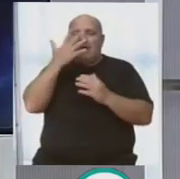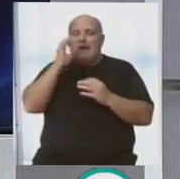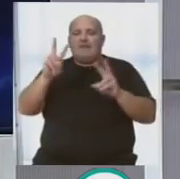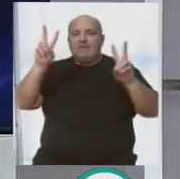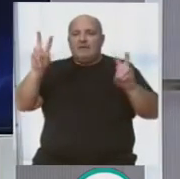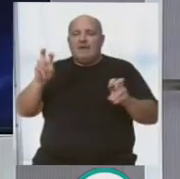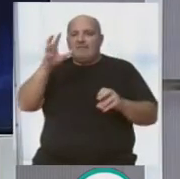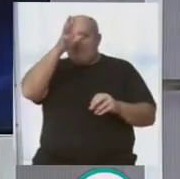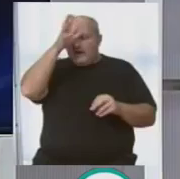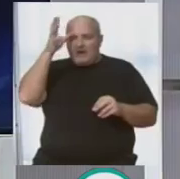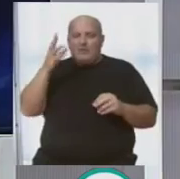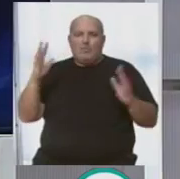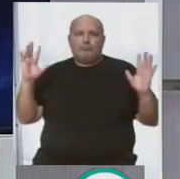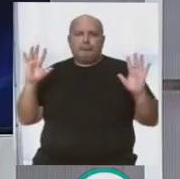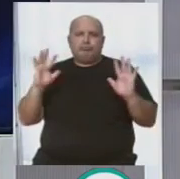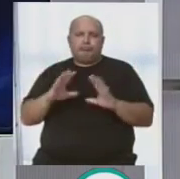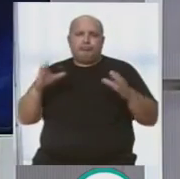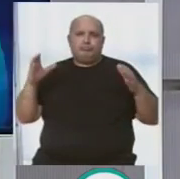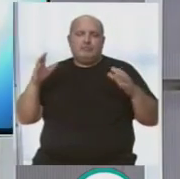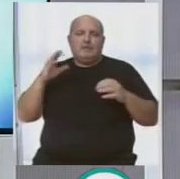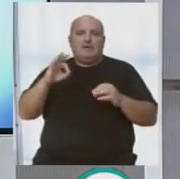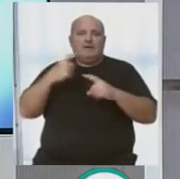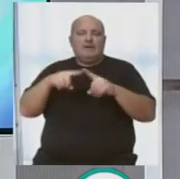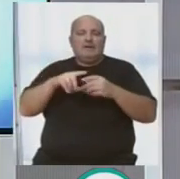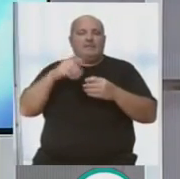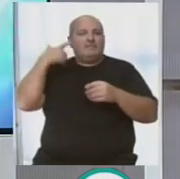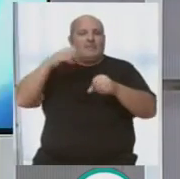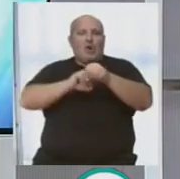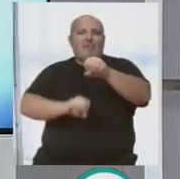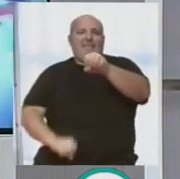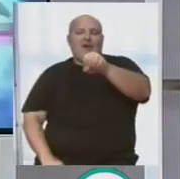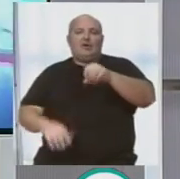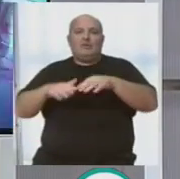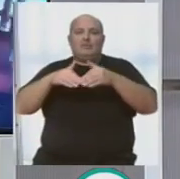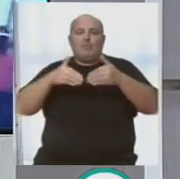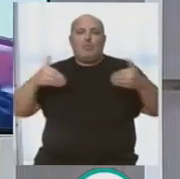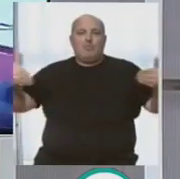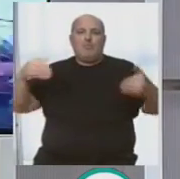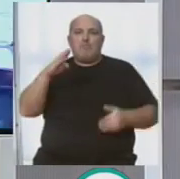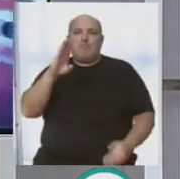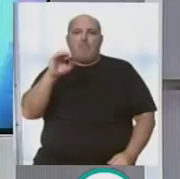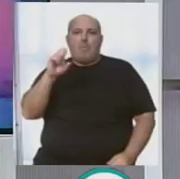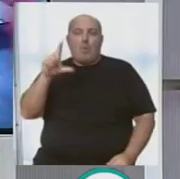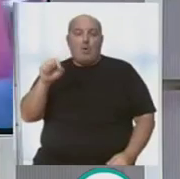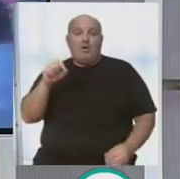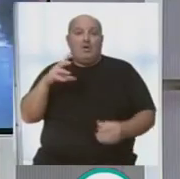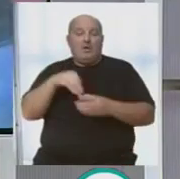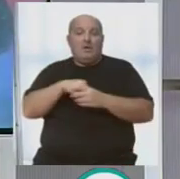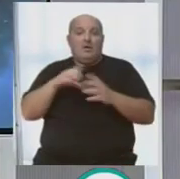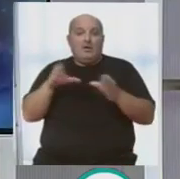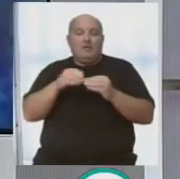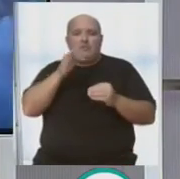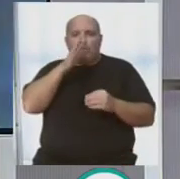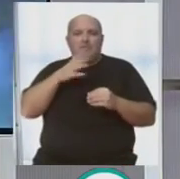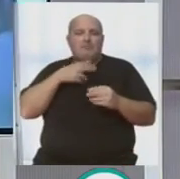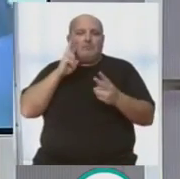de verano y con una concentración también de romanceros junto a la Muralla del Pópulo. Con todo eso nos quedamos y con